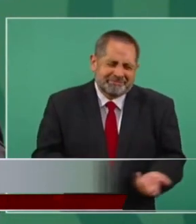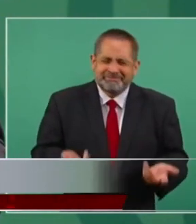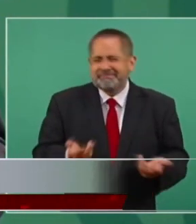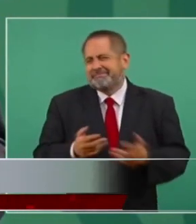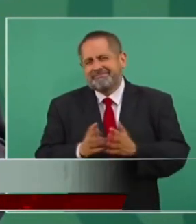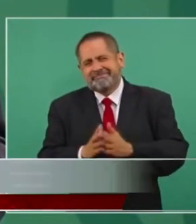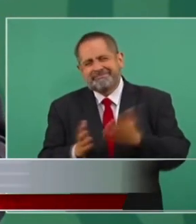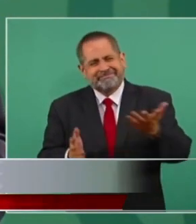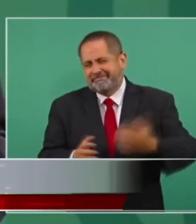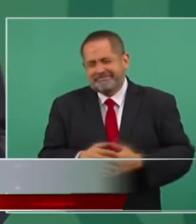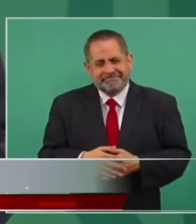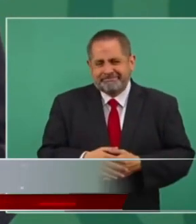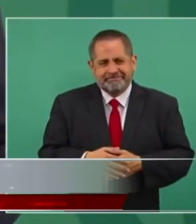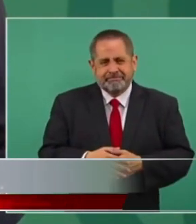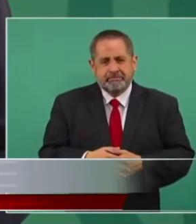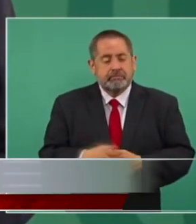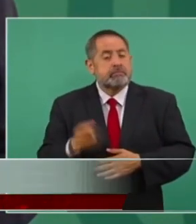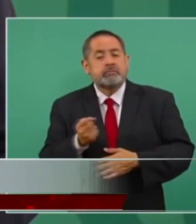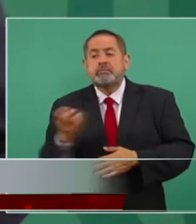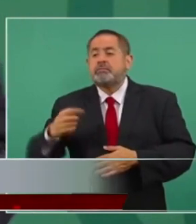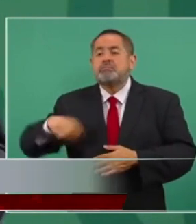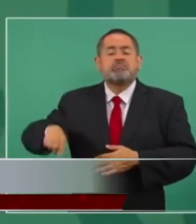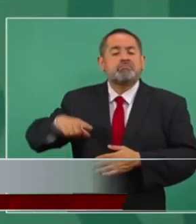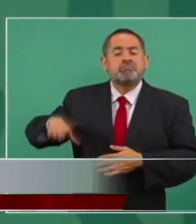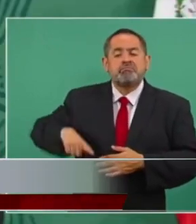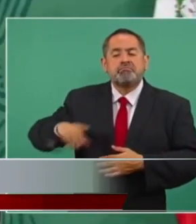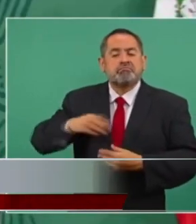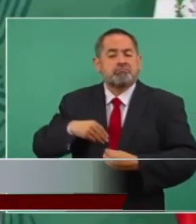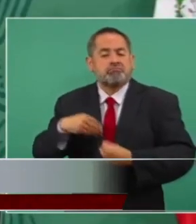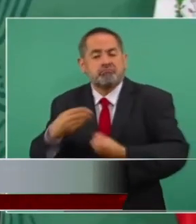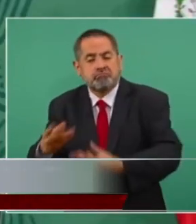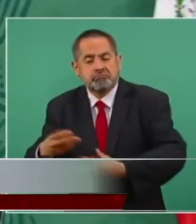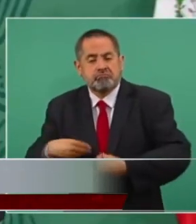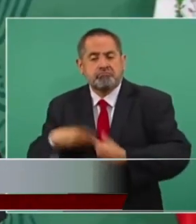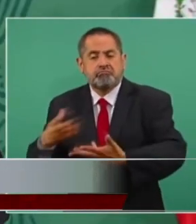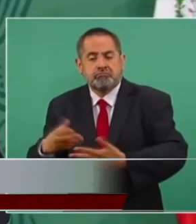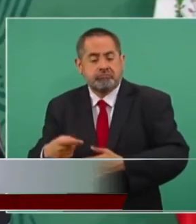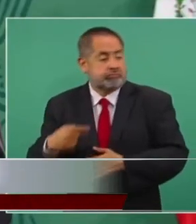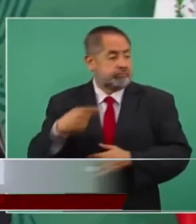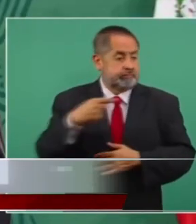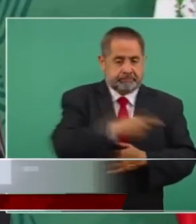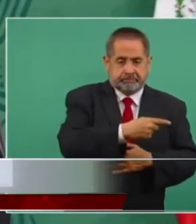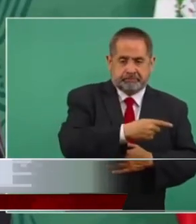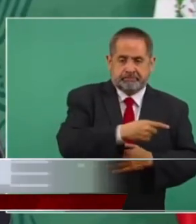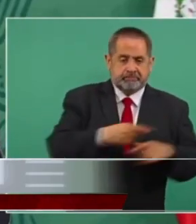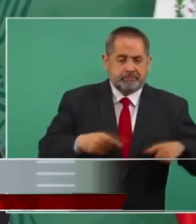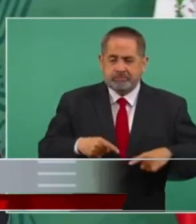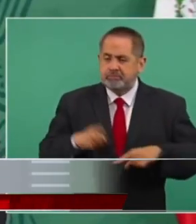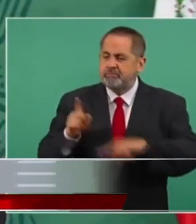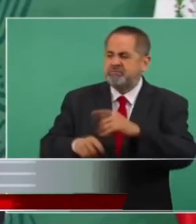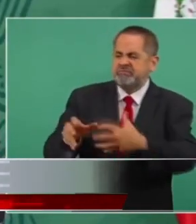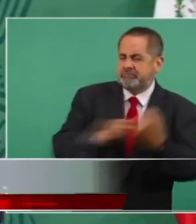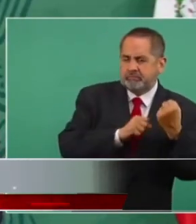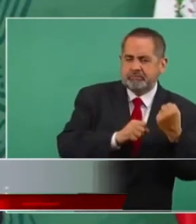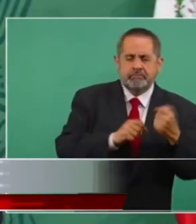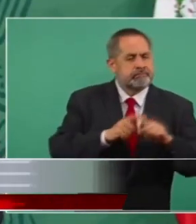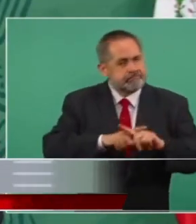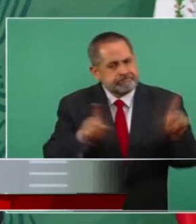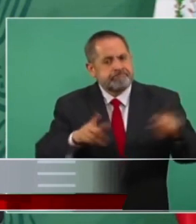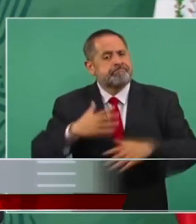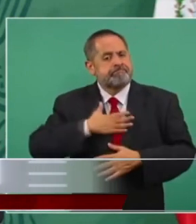hay gobiernos que dan y hay gobiernos que quitan el gobierno que yo represento